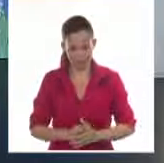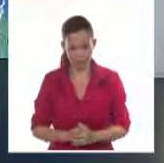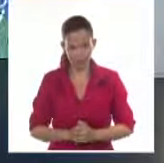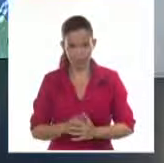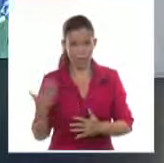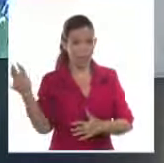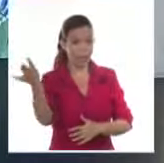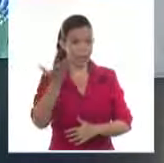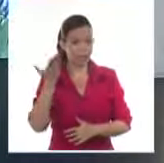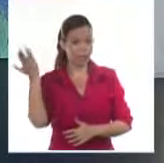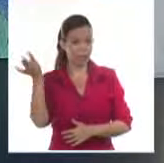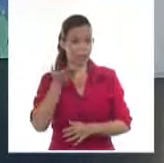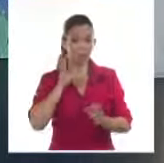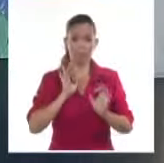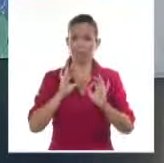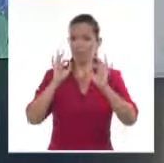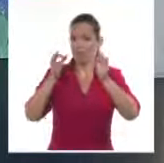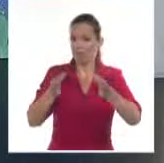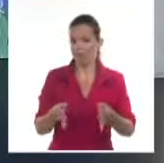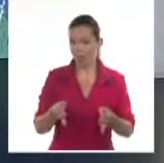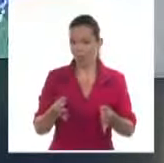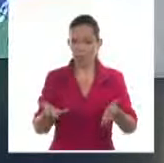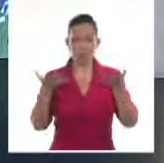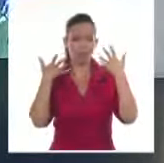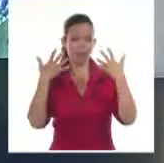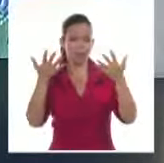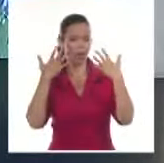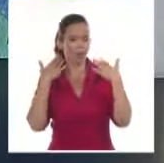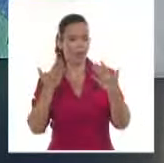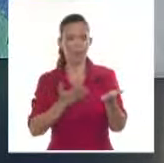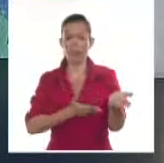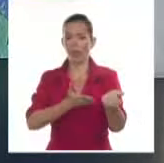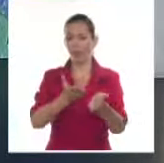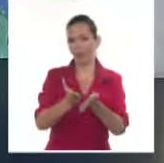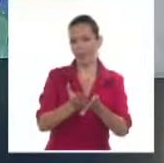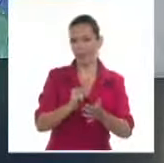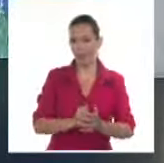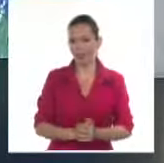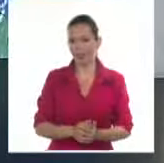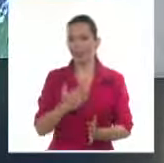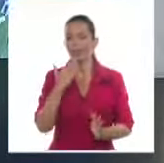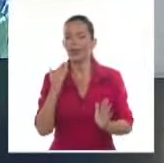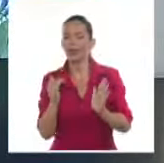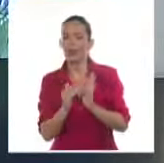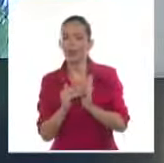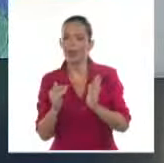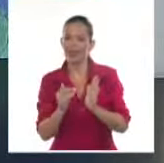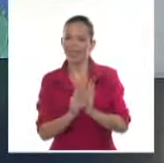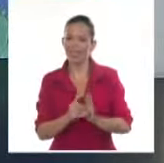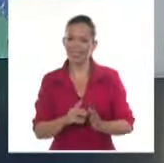sobre el país para la jornada de hoy y se mantiene calor durante toda la jornada. Espero tengan un excelente día y que buen tiempo les acompañe.